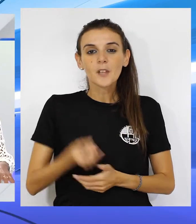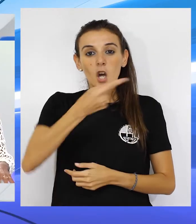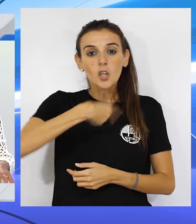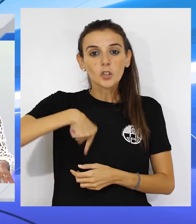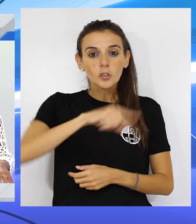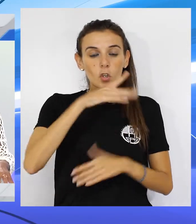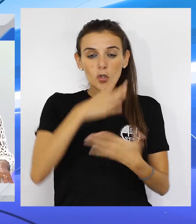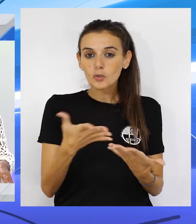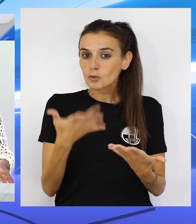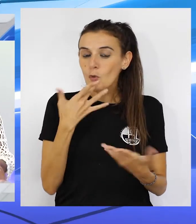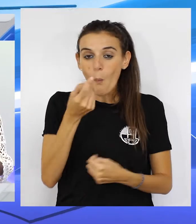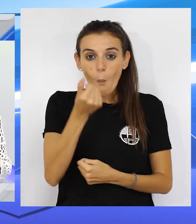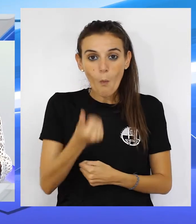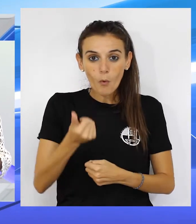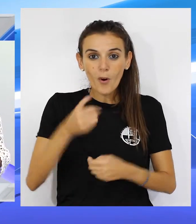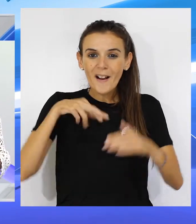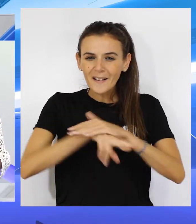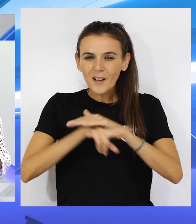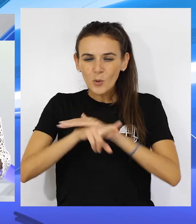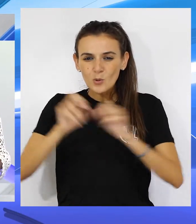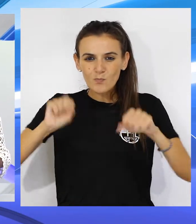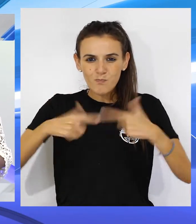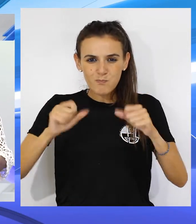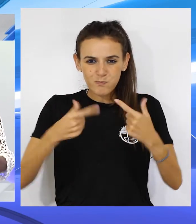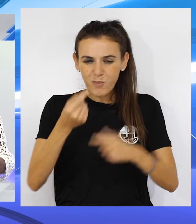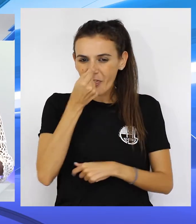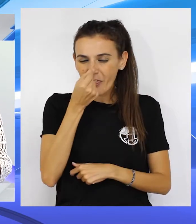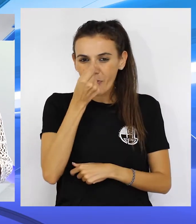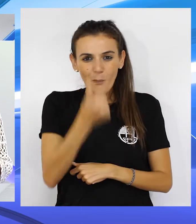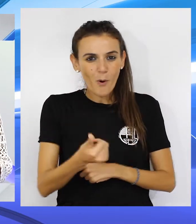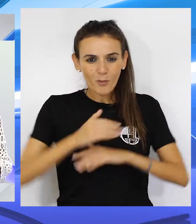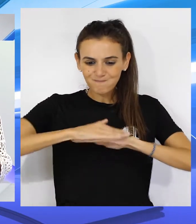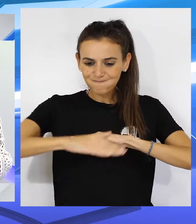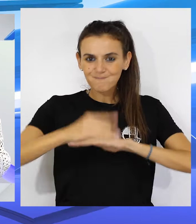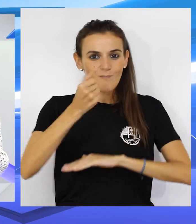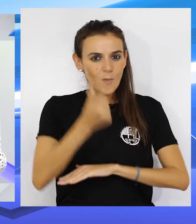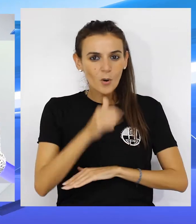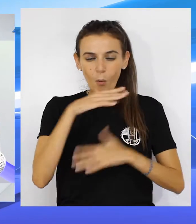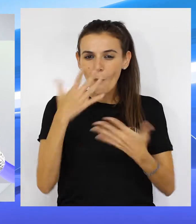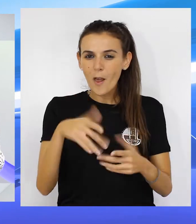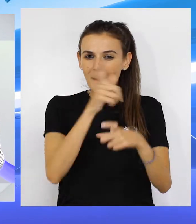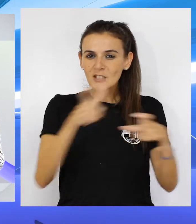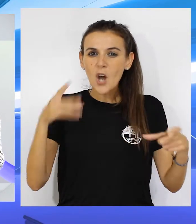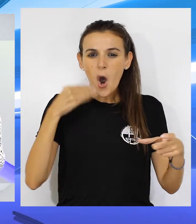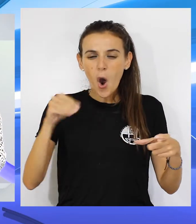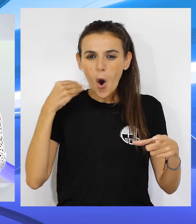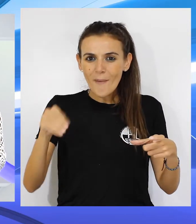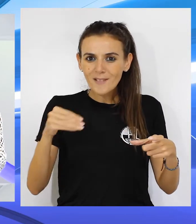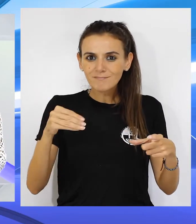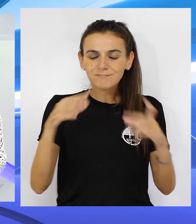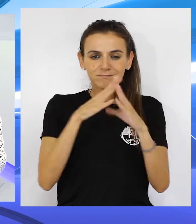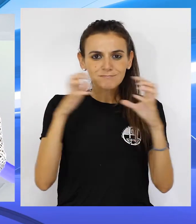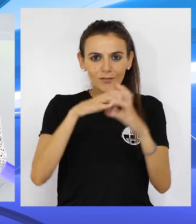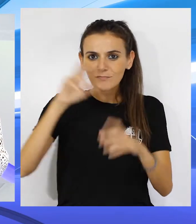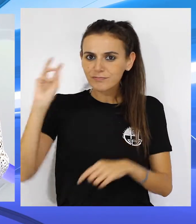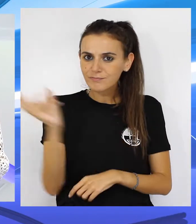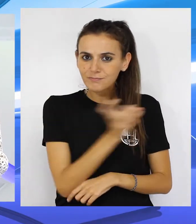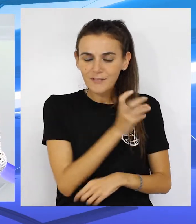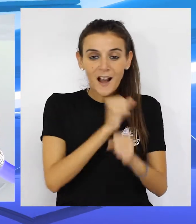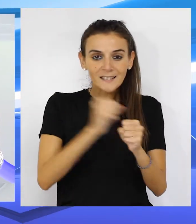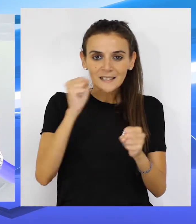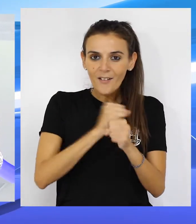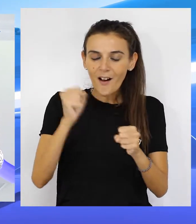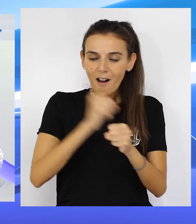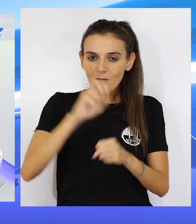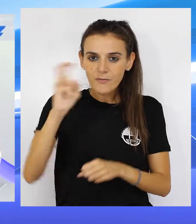poco suelo, pocos recursos naturales, pero tenemos mucha gente joven con ganas de trabajar. Con lo cual